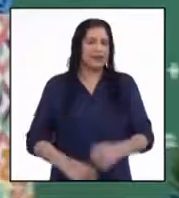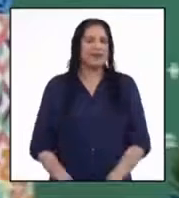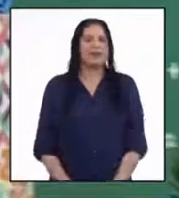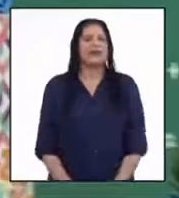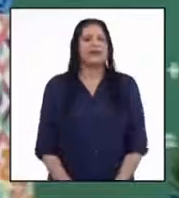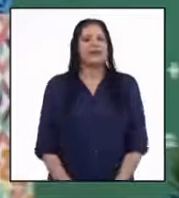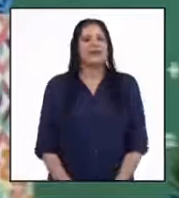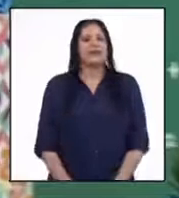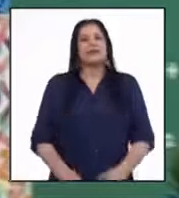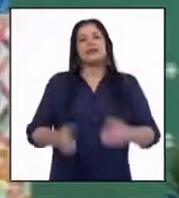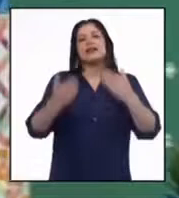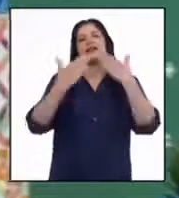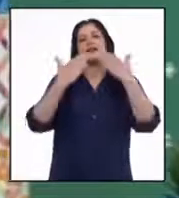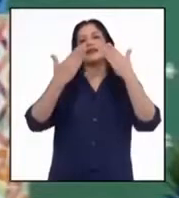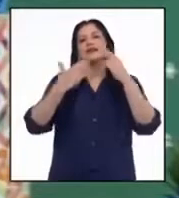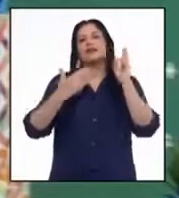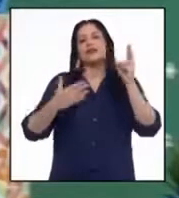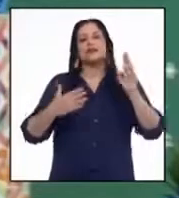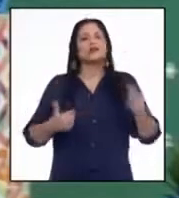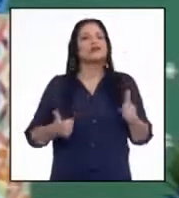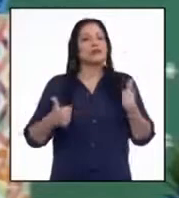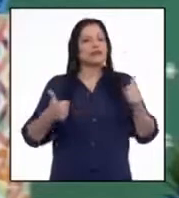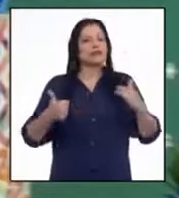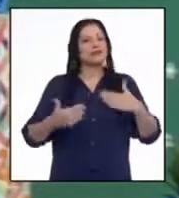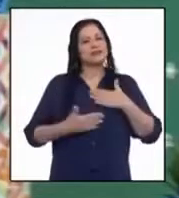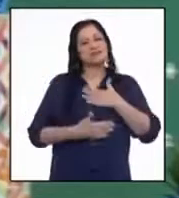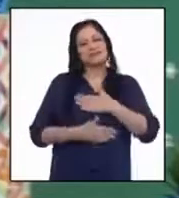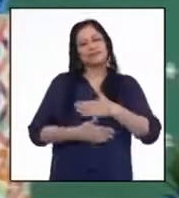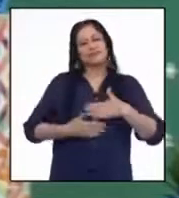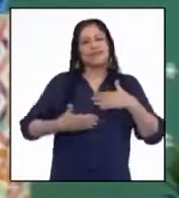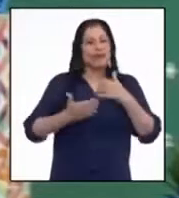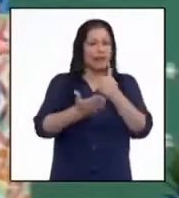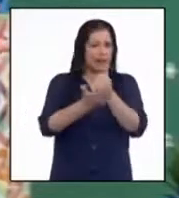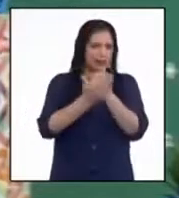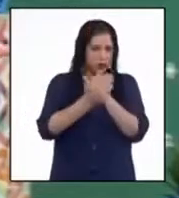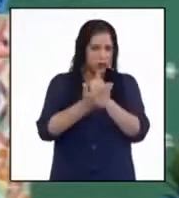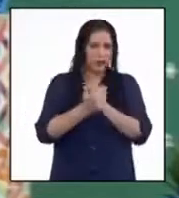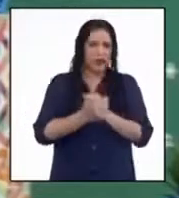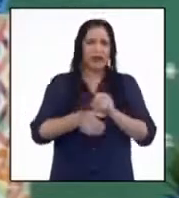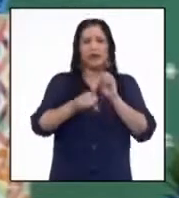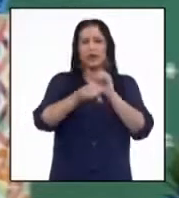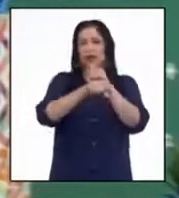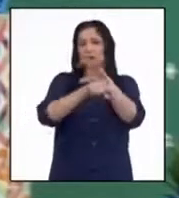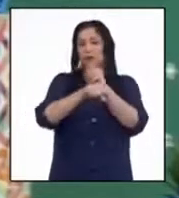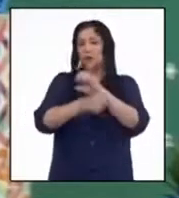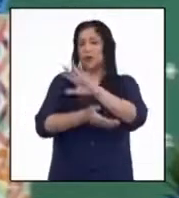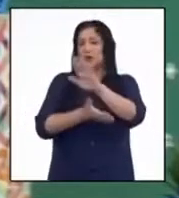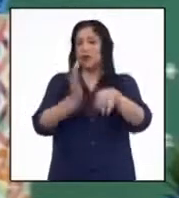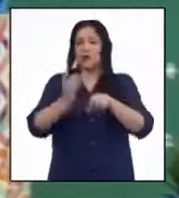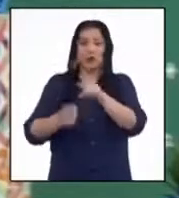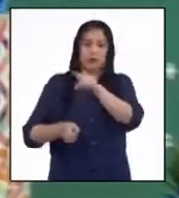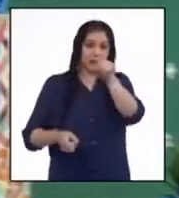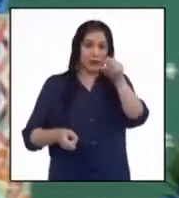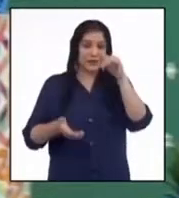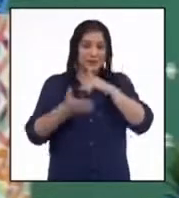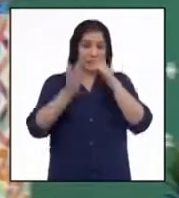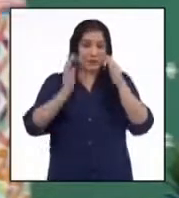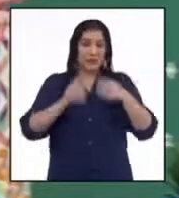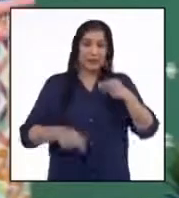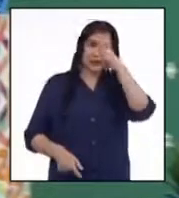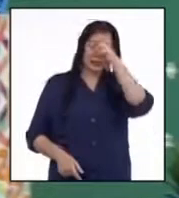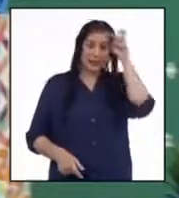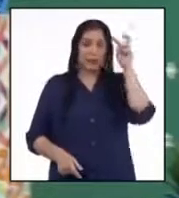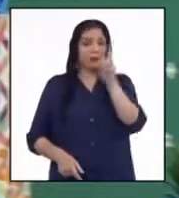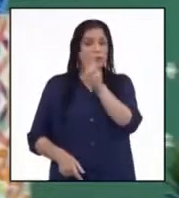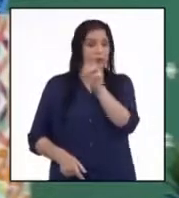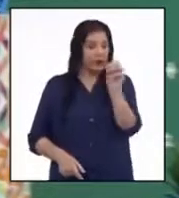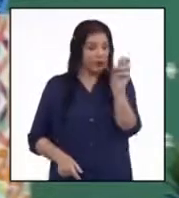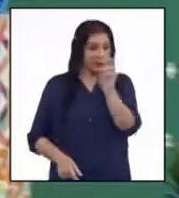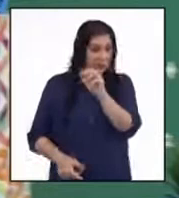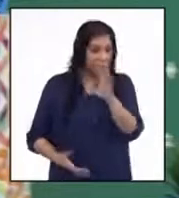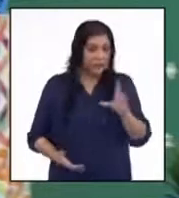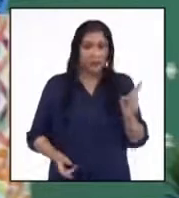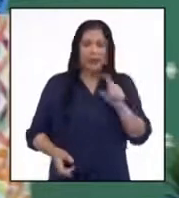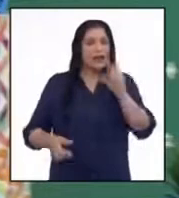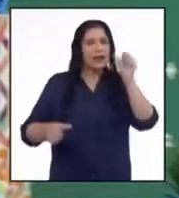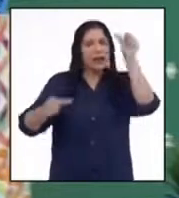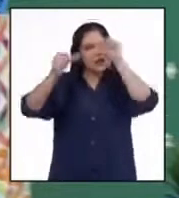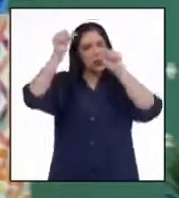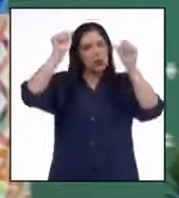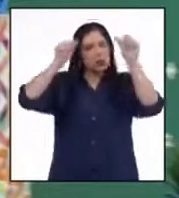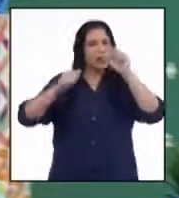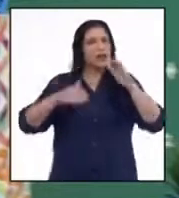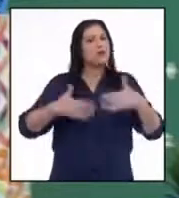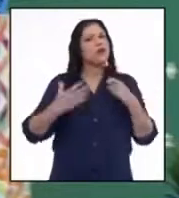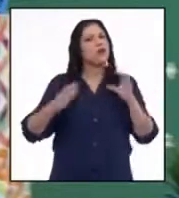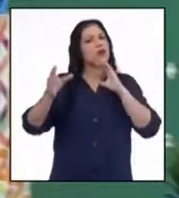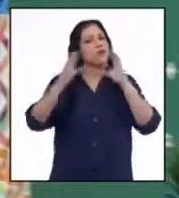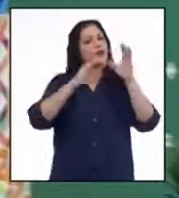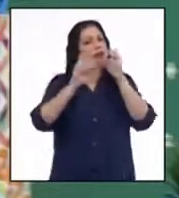programa. Gracias profesora, ha sido una gran ayuda y recomiendo a todas y todos los estudiantes de la Promo 2020 que no duden también